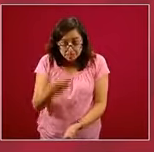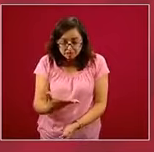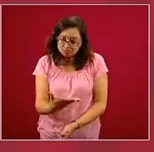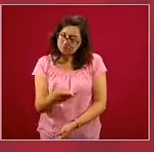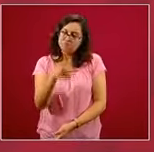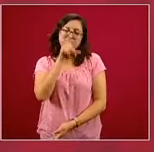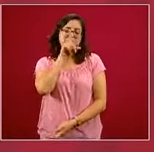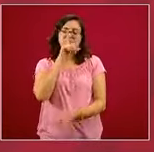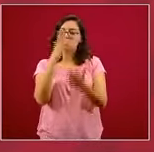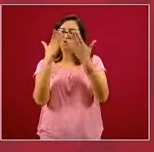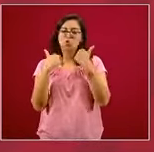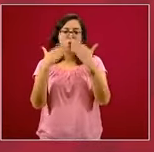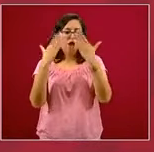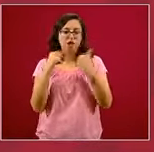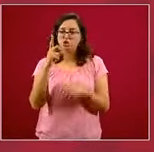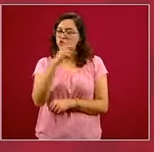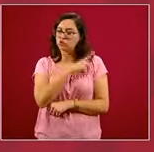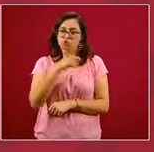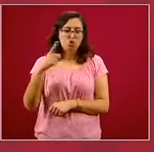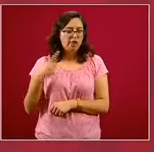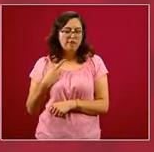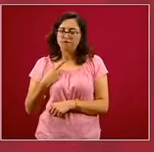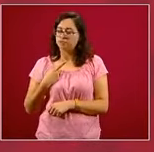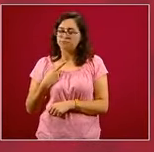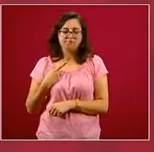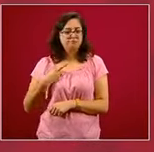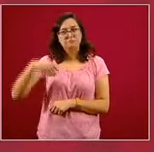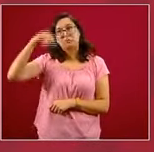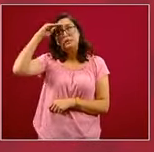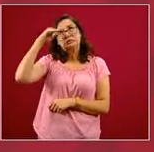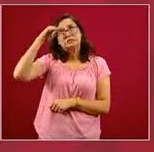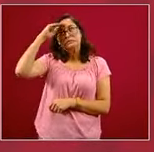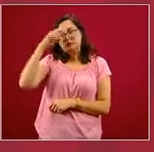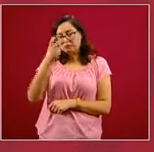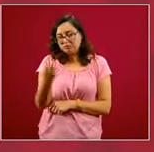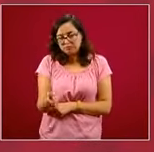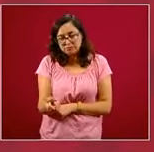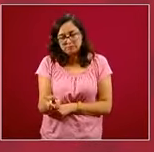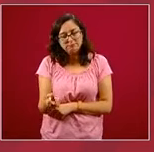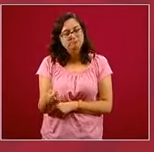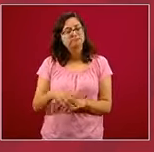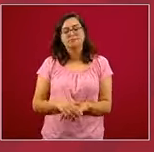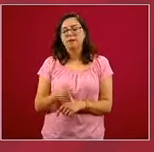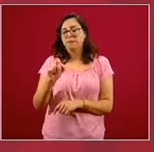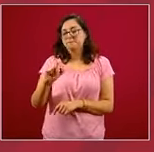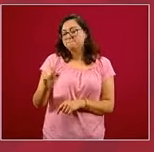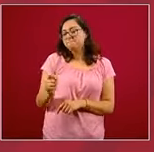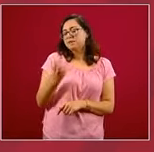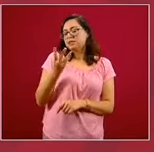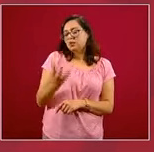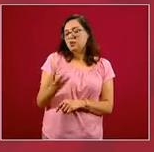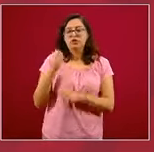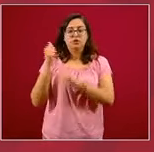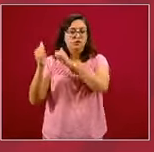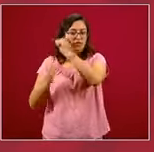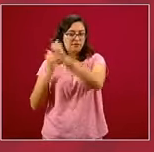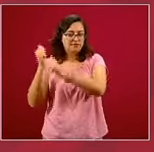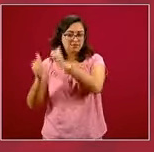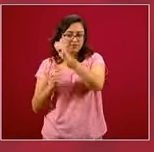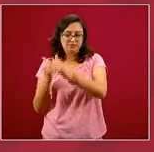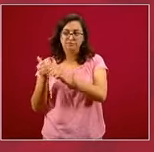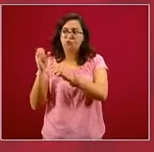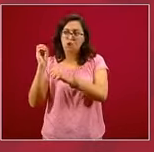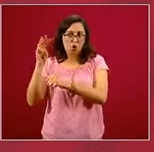incorrecta y no debe ser utilizada en esa manera. Esa postura se formuló el 24 de abril, es la